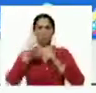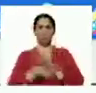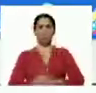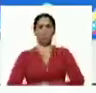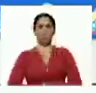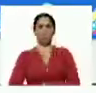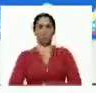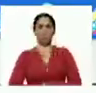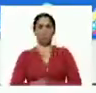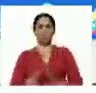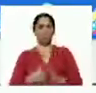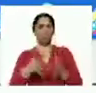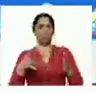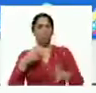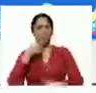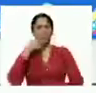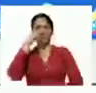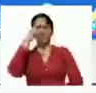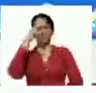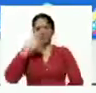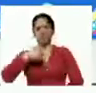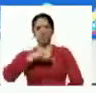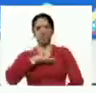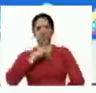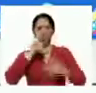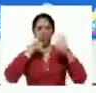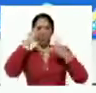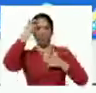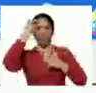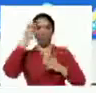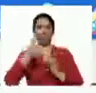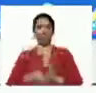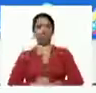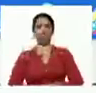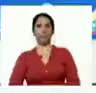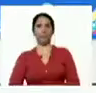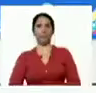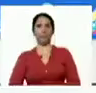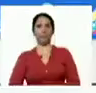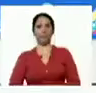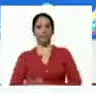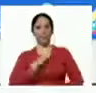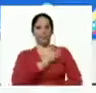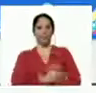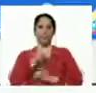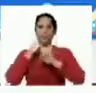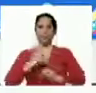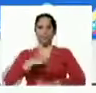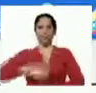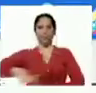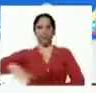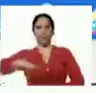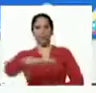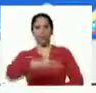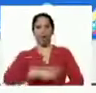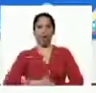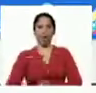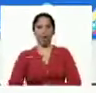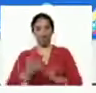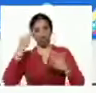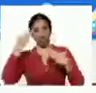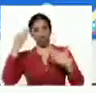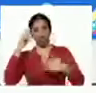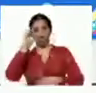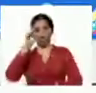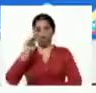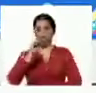el gran padre de nuestro comandante Hugo Chávez el roble de los llanos Hugo de los Reyes saludos y